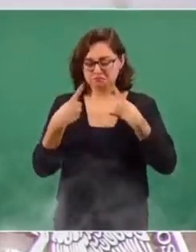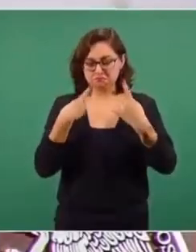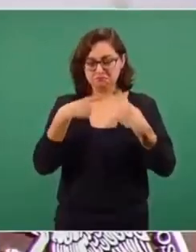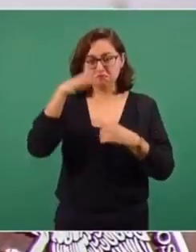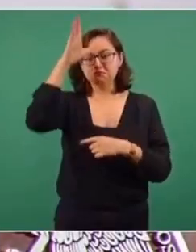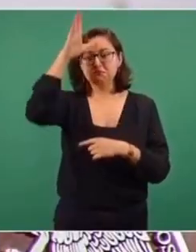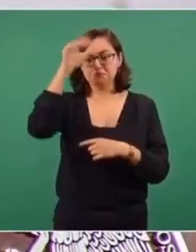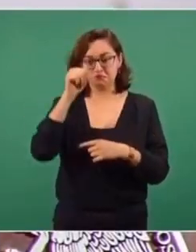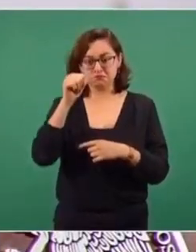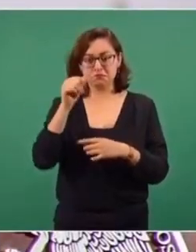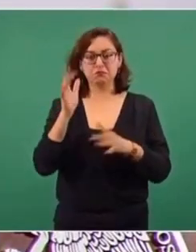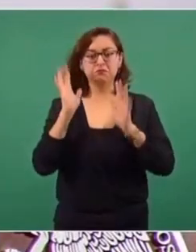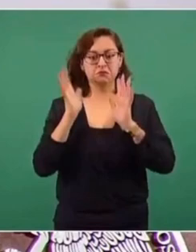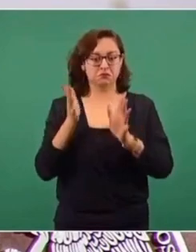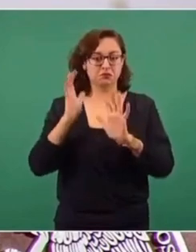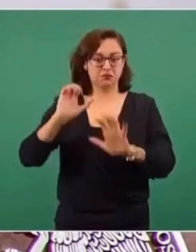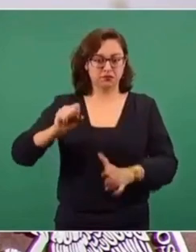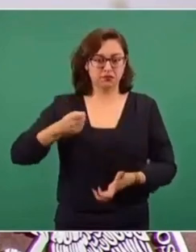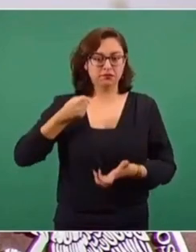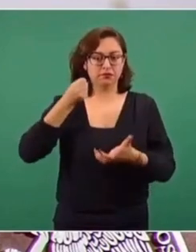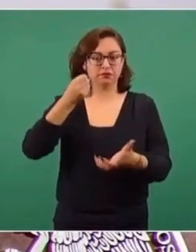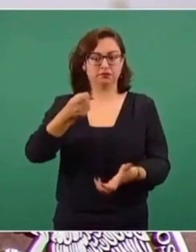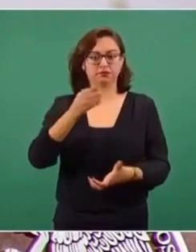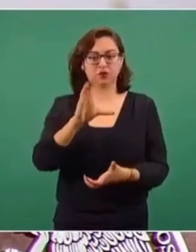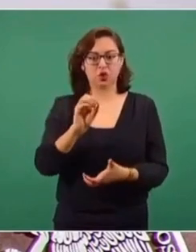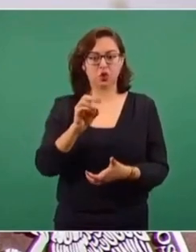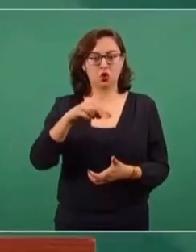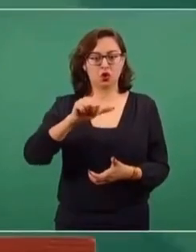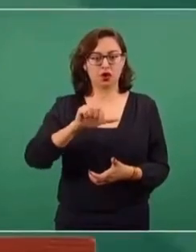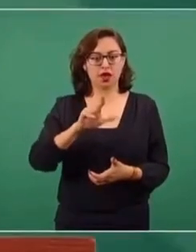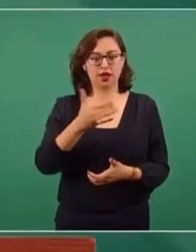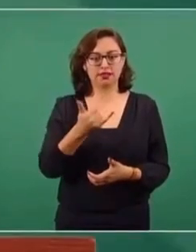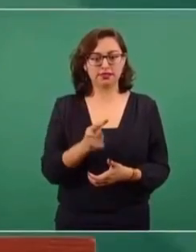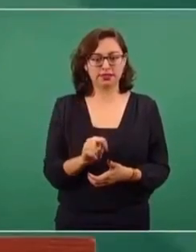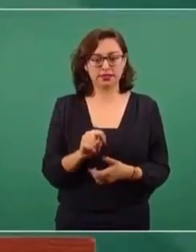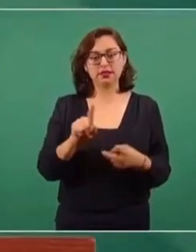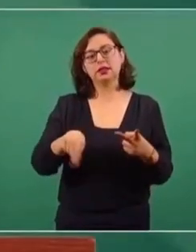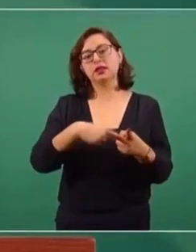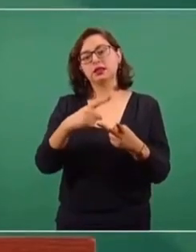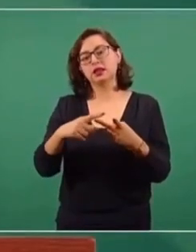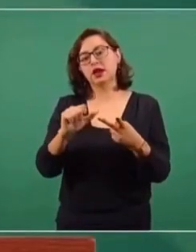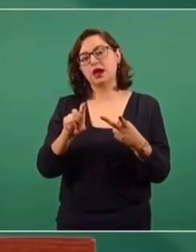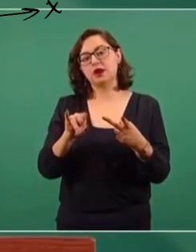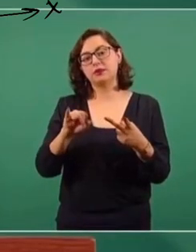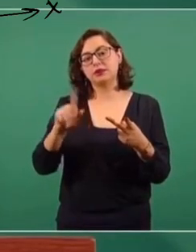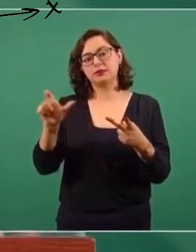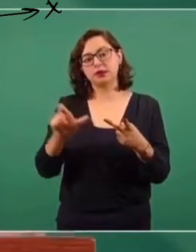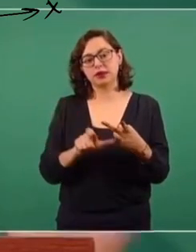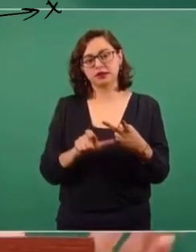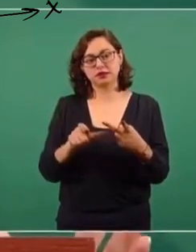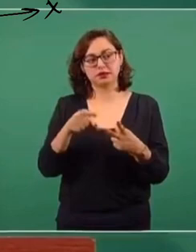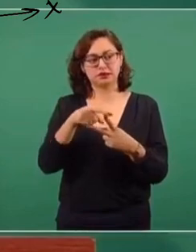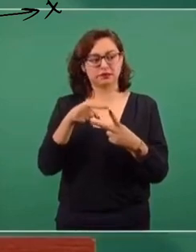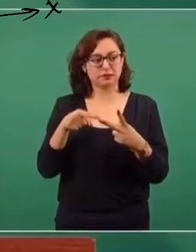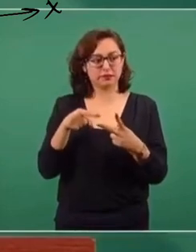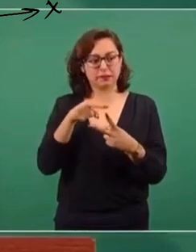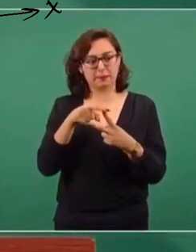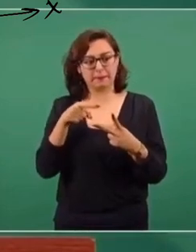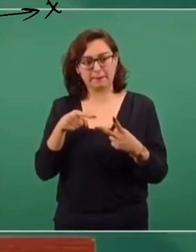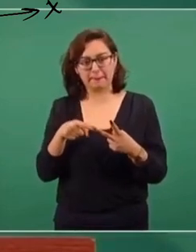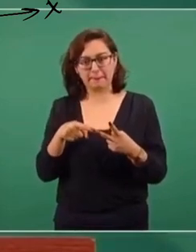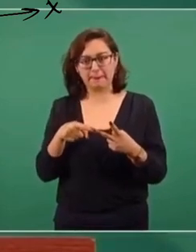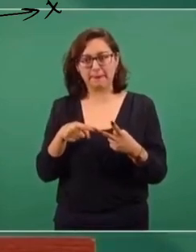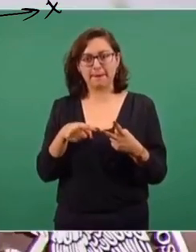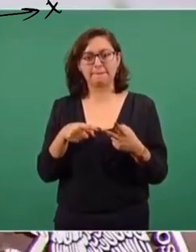que tenemos ya suscrito desde Conacyt con Abimex, es que va a ser en